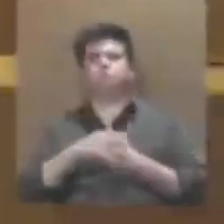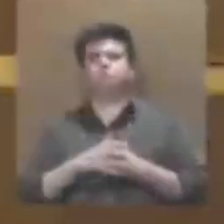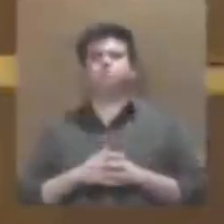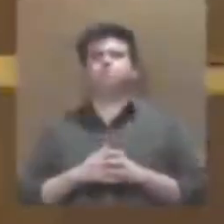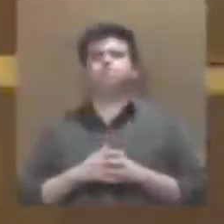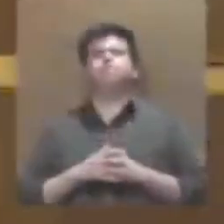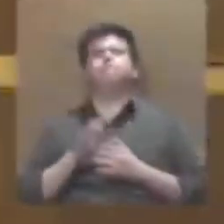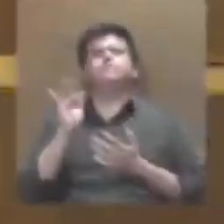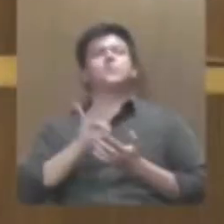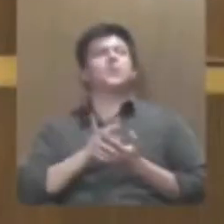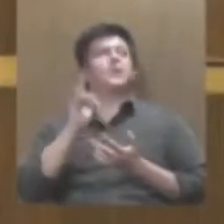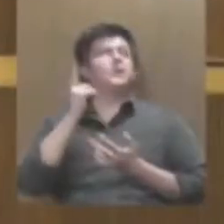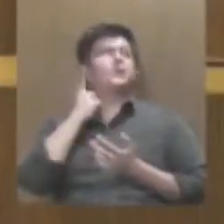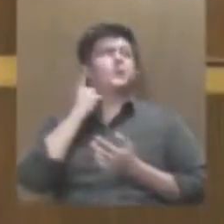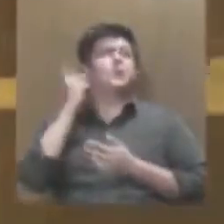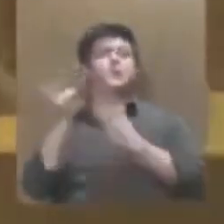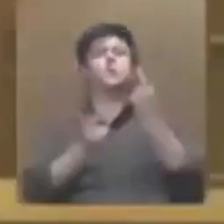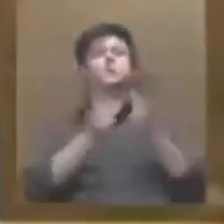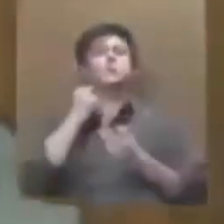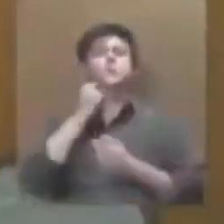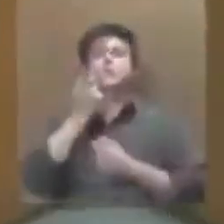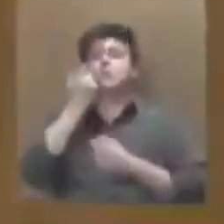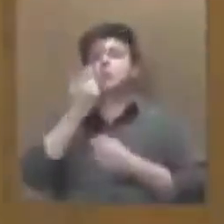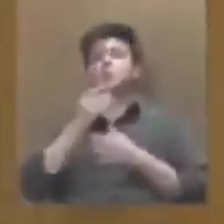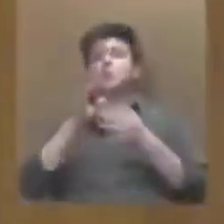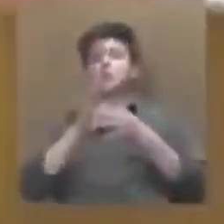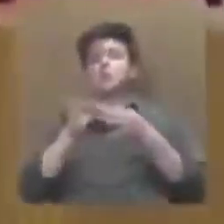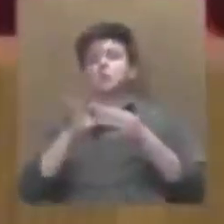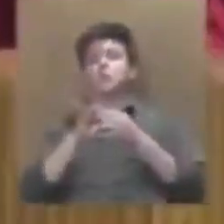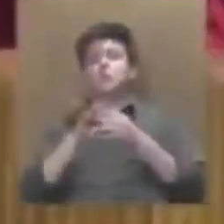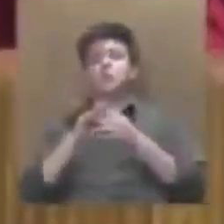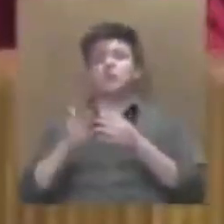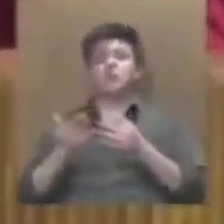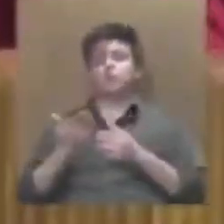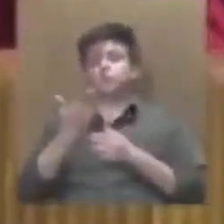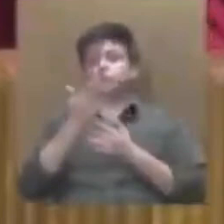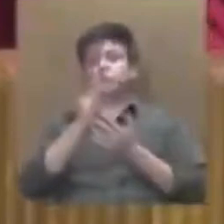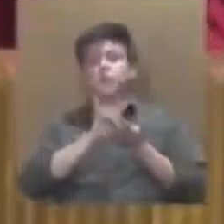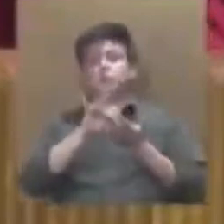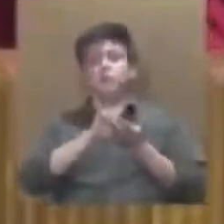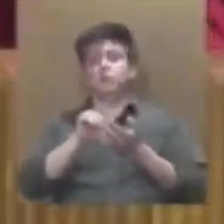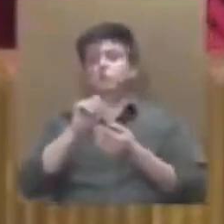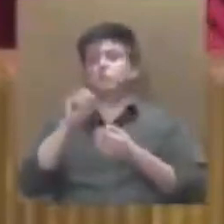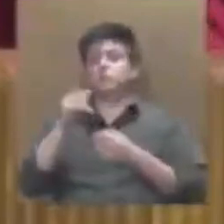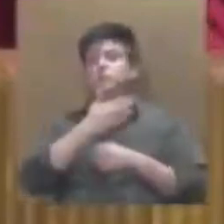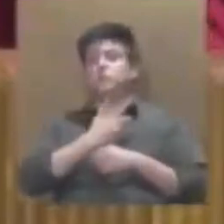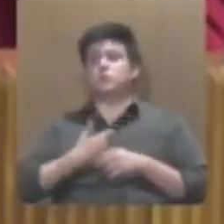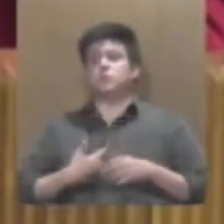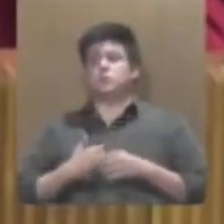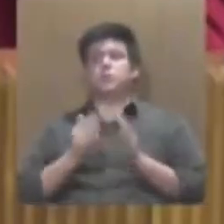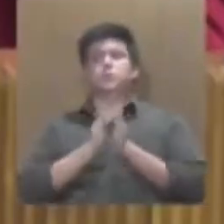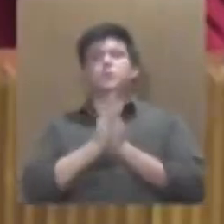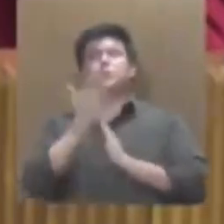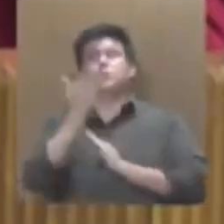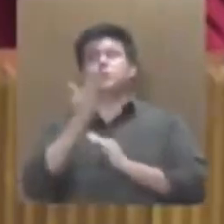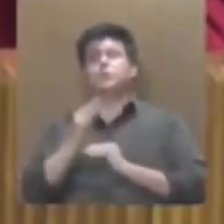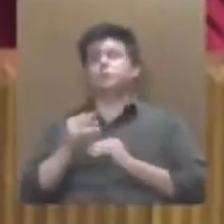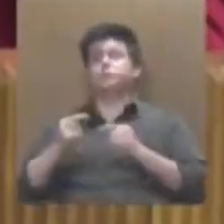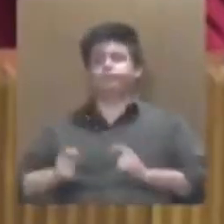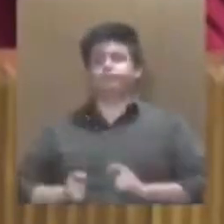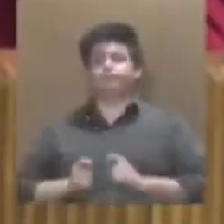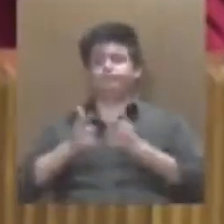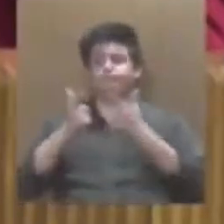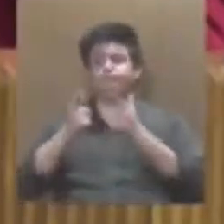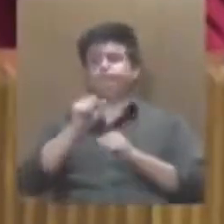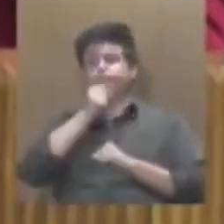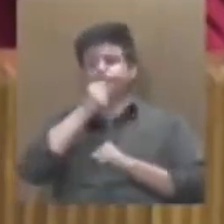gracias gracias diputada pregunto si algún diputado quiere hablar a favor diputado desde su lugar solicito al área informática habilitar el sonido de